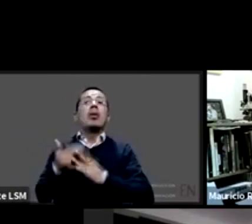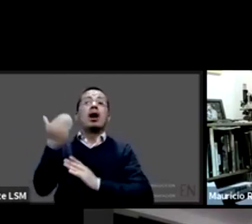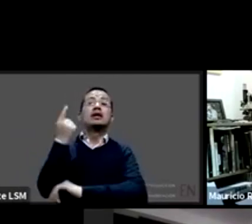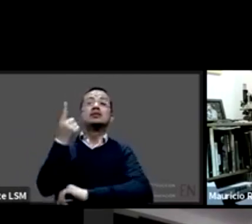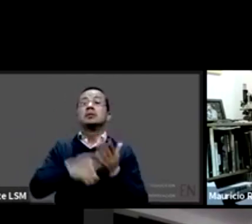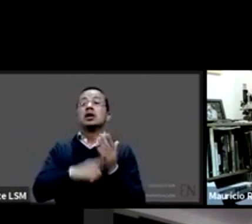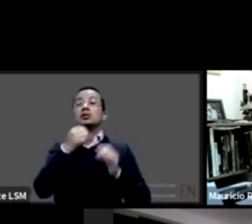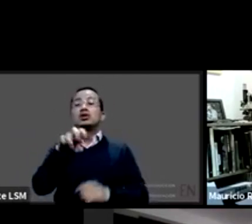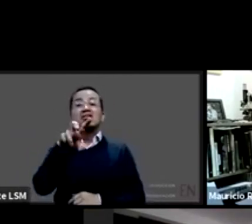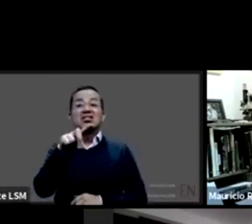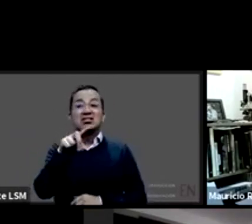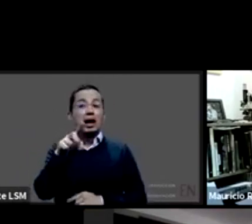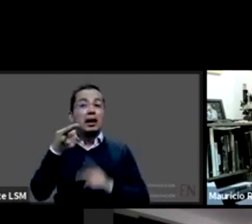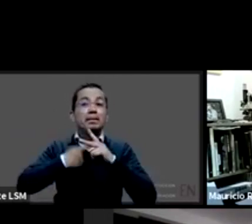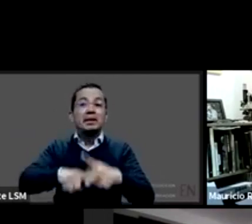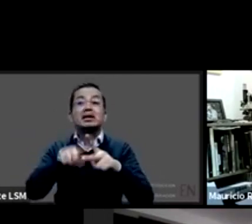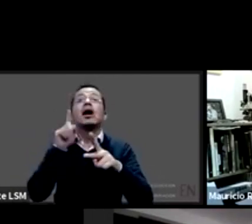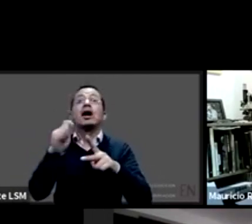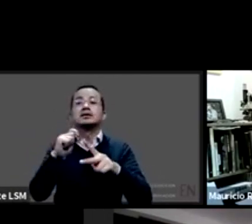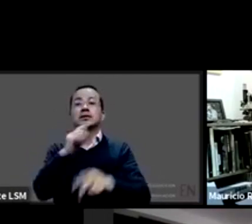conozco que es el programa de vacunación universal